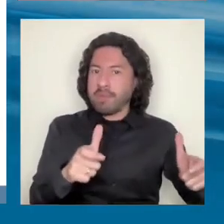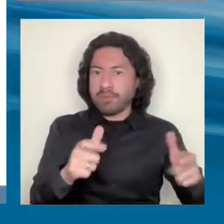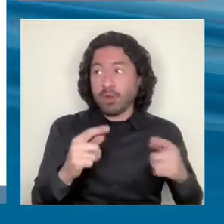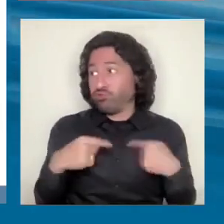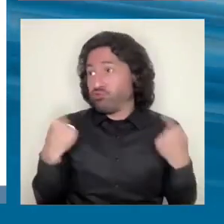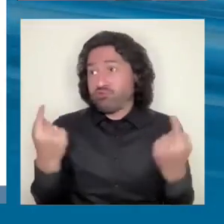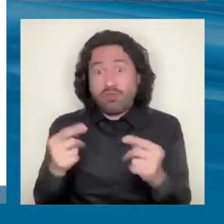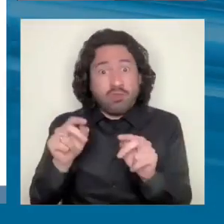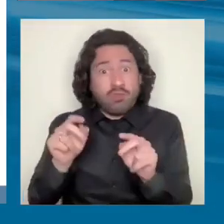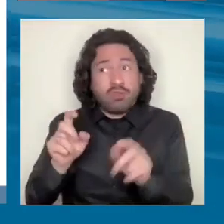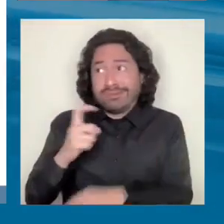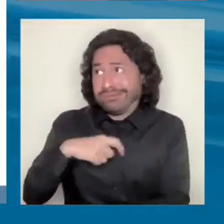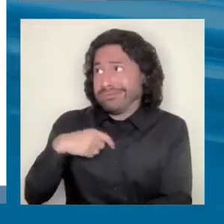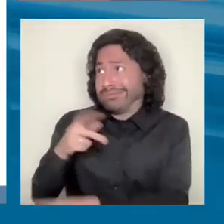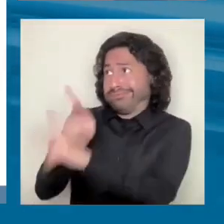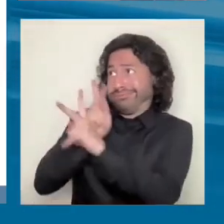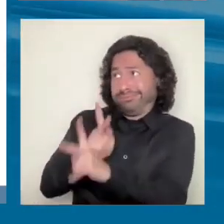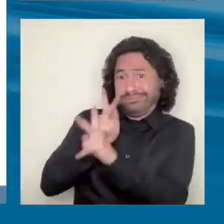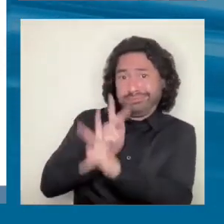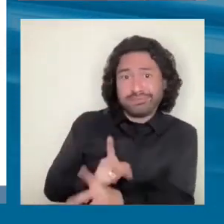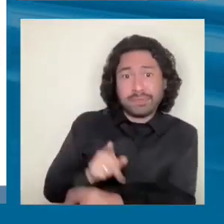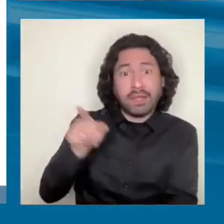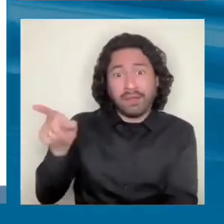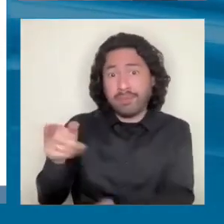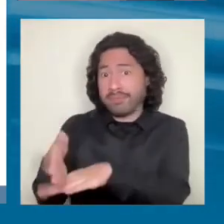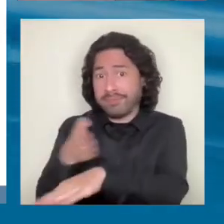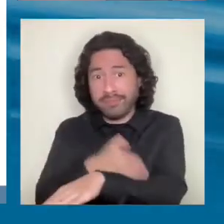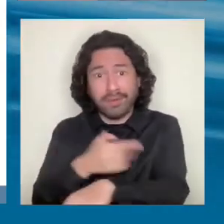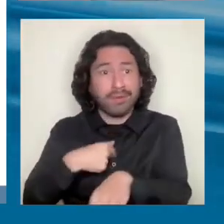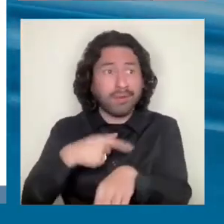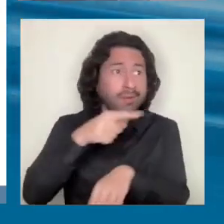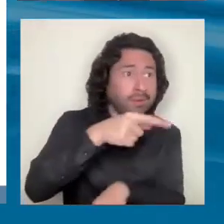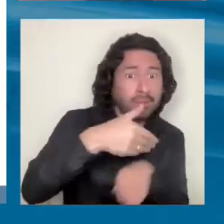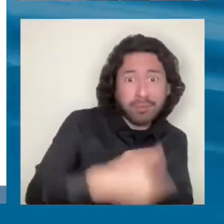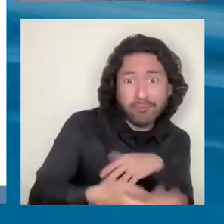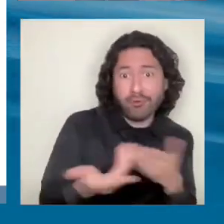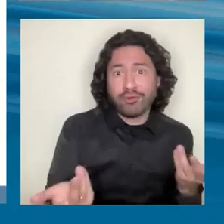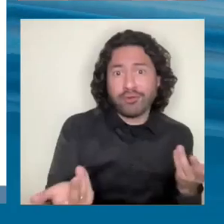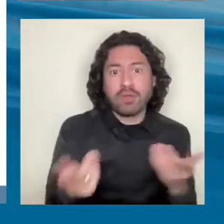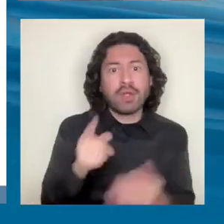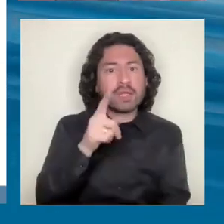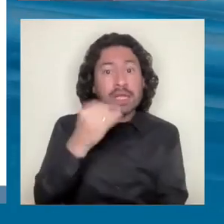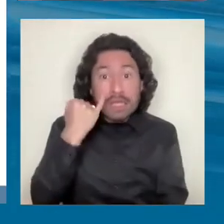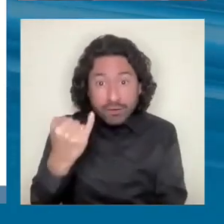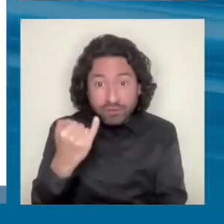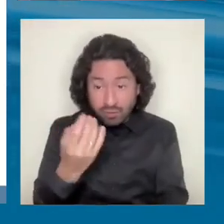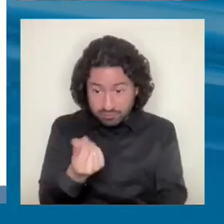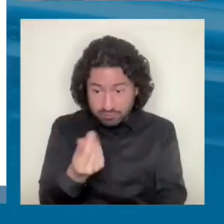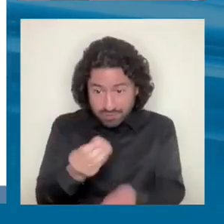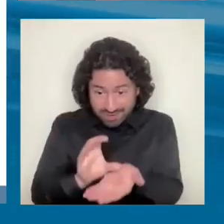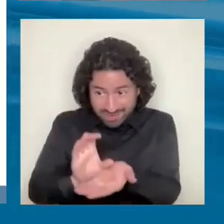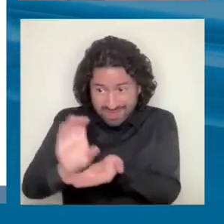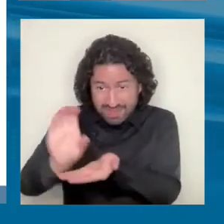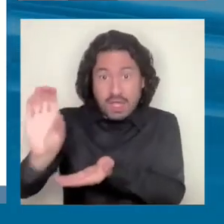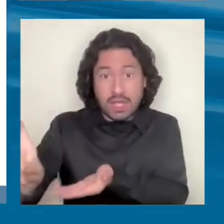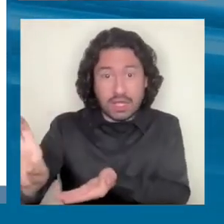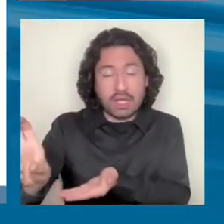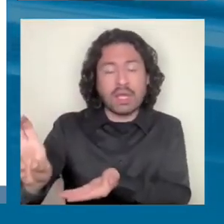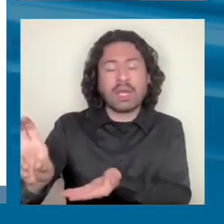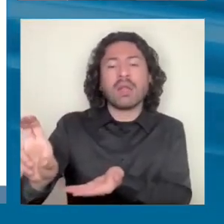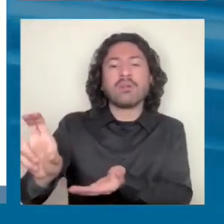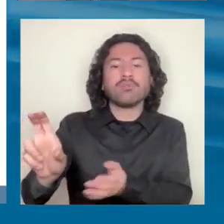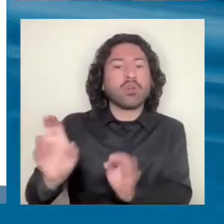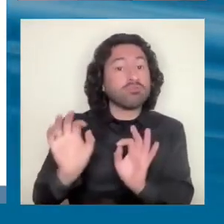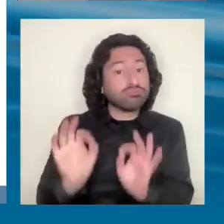necesitar cuidados, unos más rápidos que otros, ¿no? Y eso, si se hacen las inversiones necesarias, como hay que